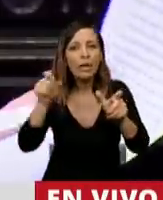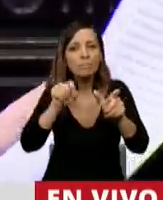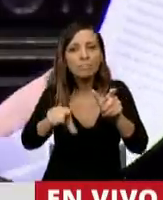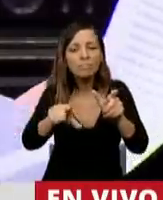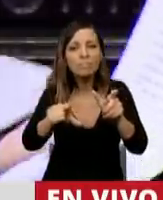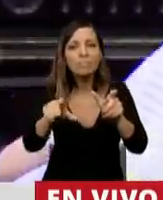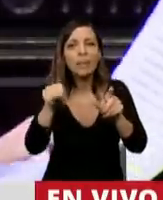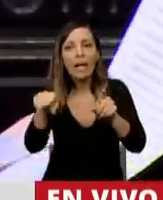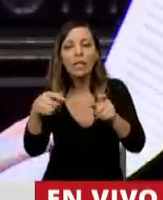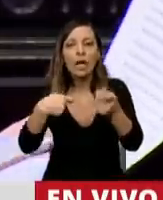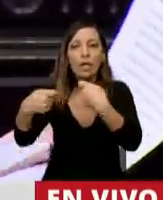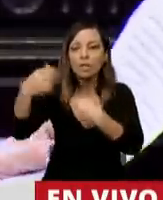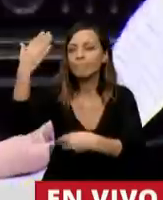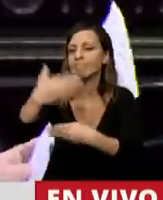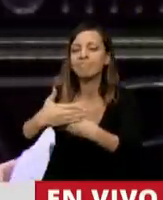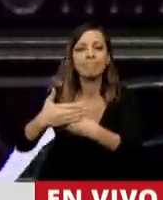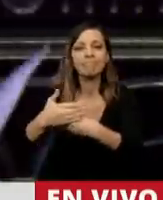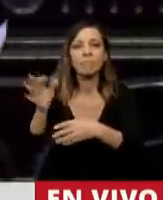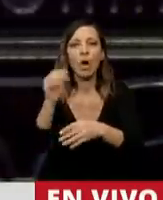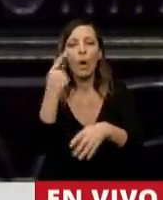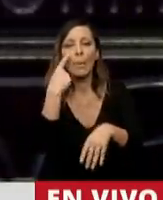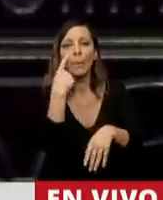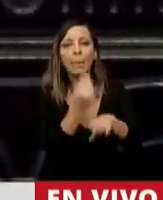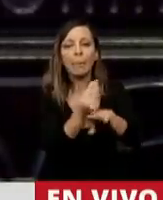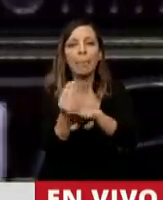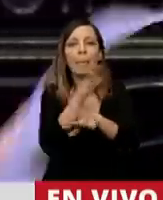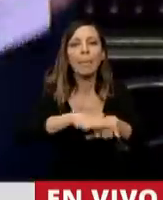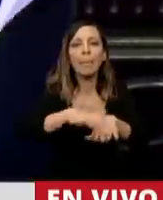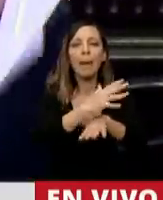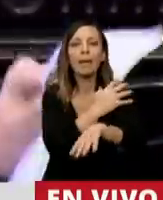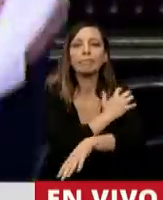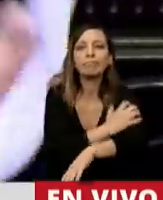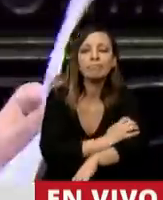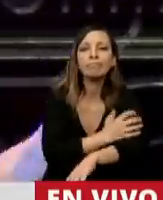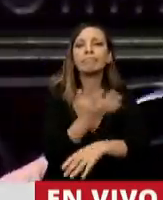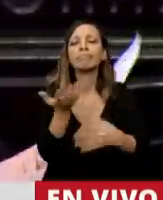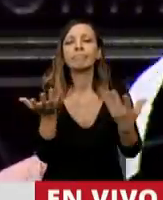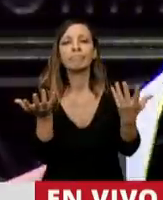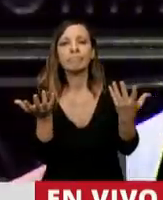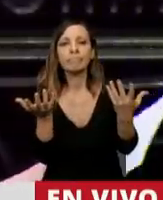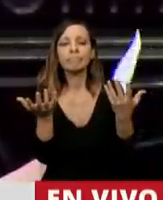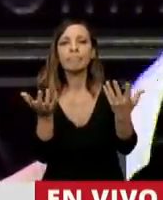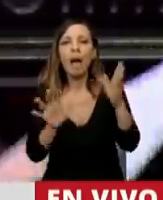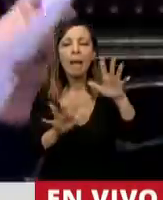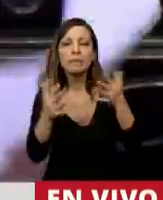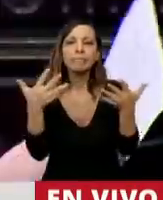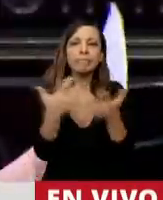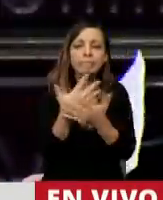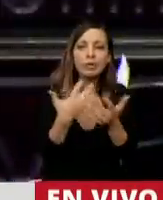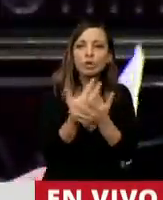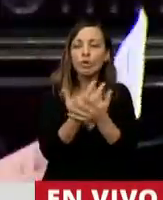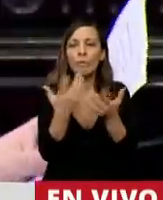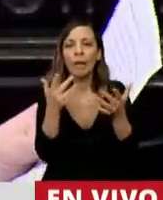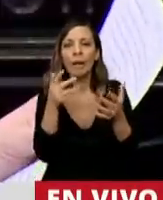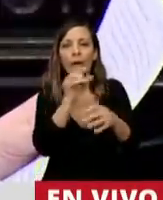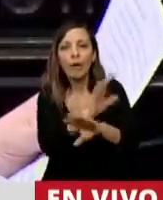abierto y cerrado sus comercios, o que viven en los barrios más marginales y populares y que son los que realmente, aparte, muchas veces sufren las peor de las